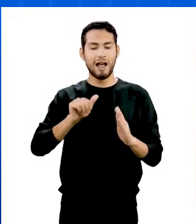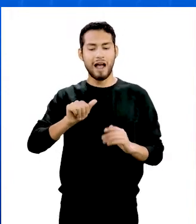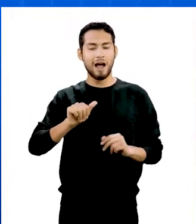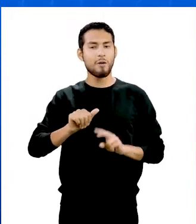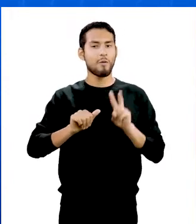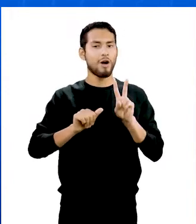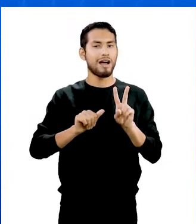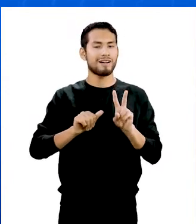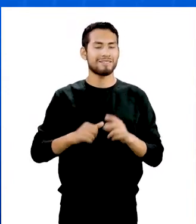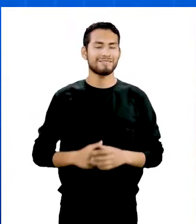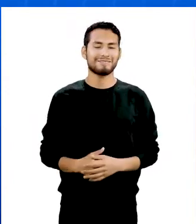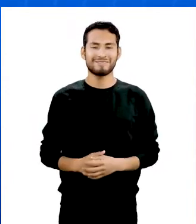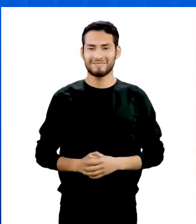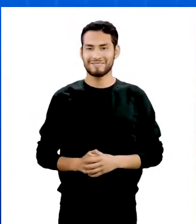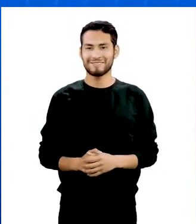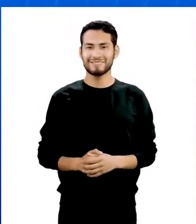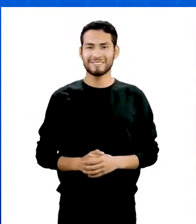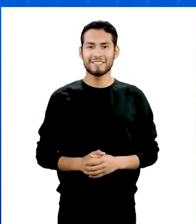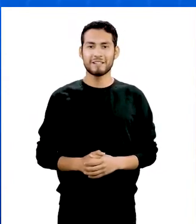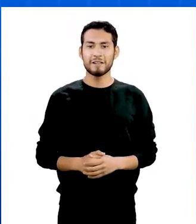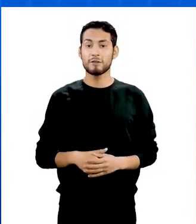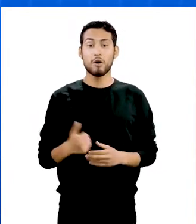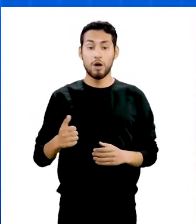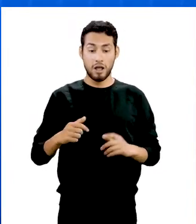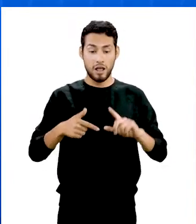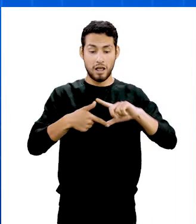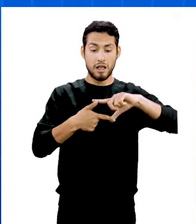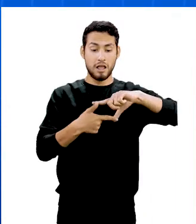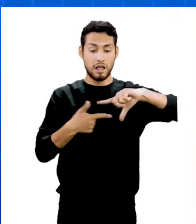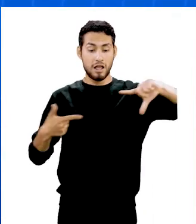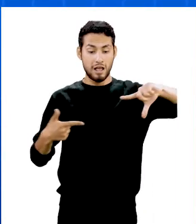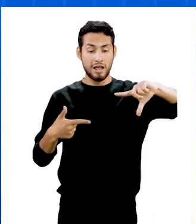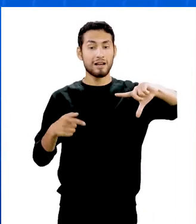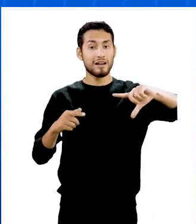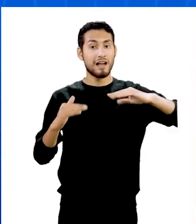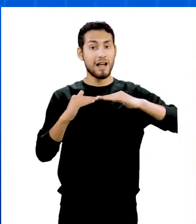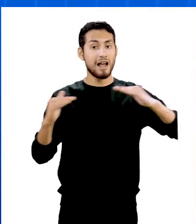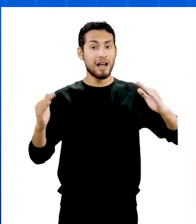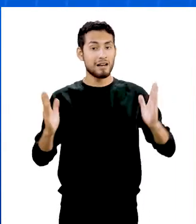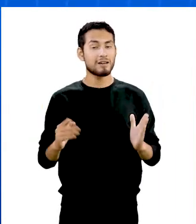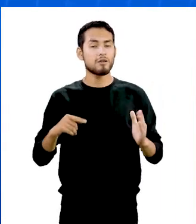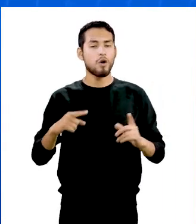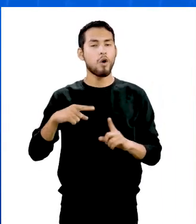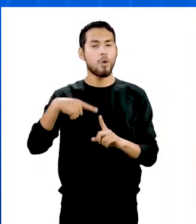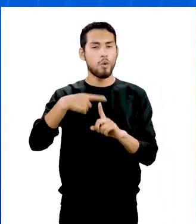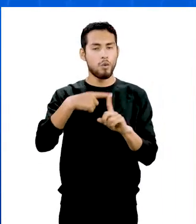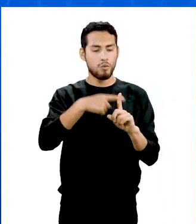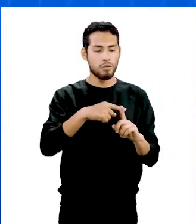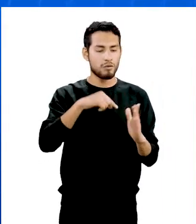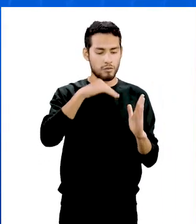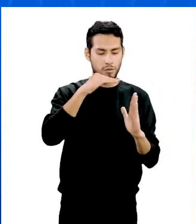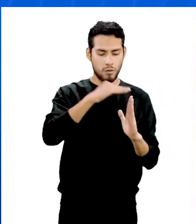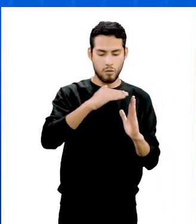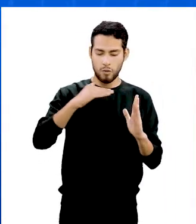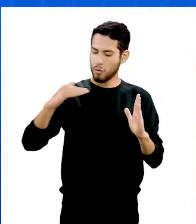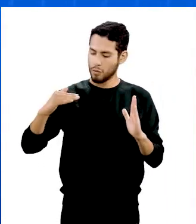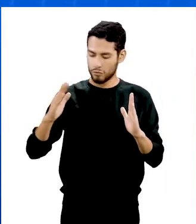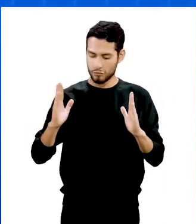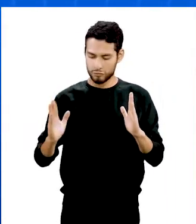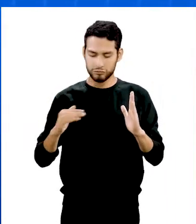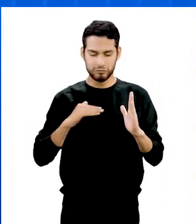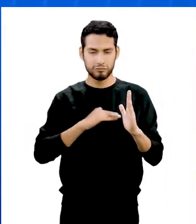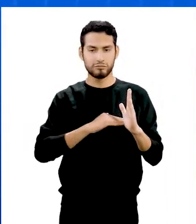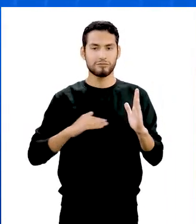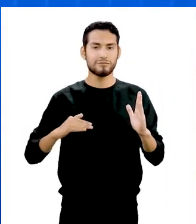al cuadrado. En cuanto al perímetro del rectángulo, es la suma de sus lados. El área de un